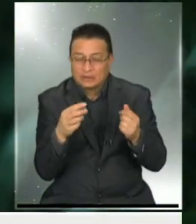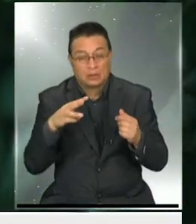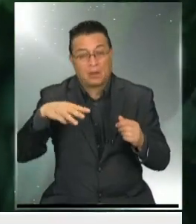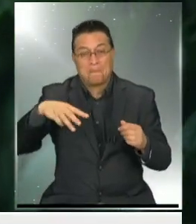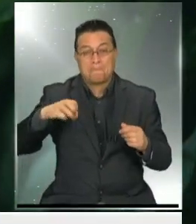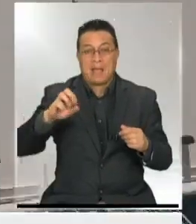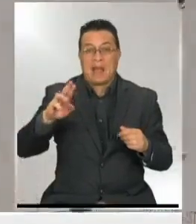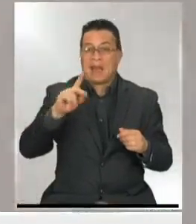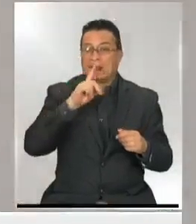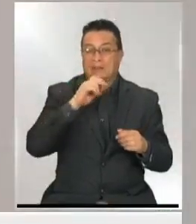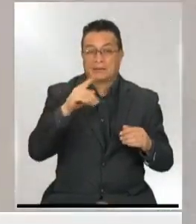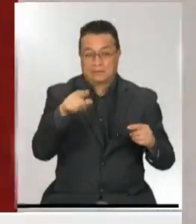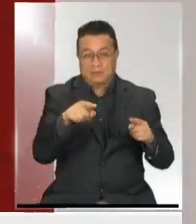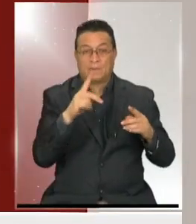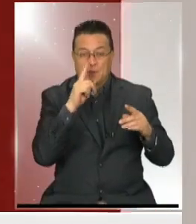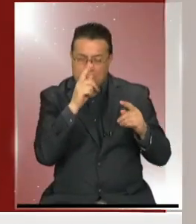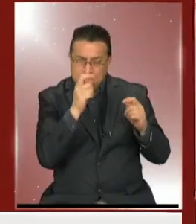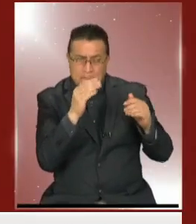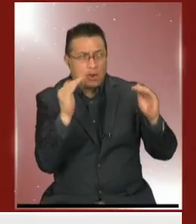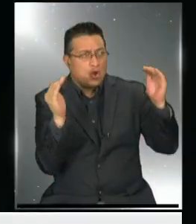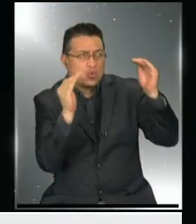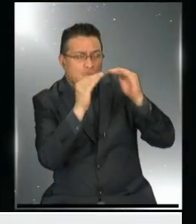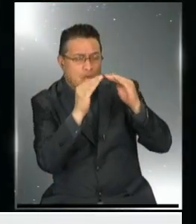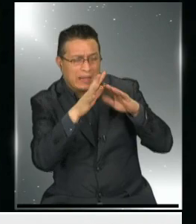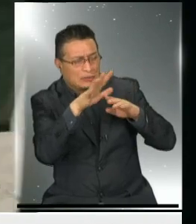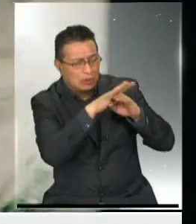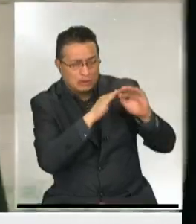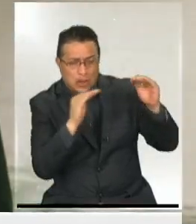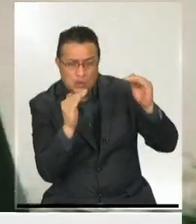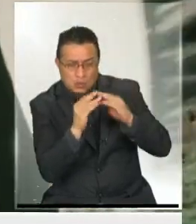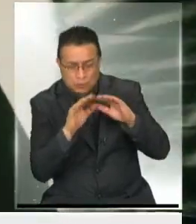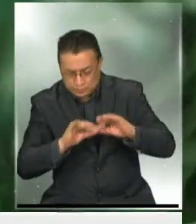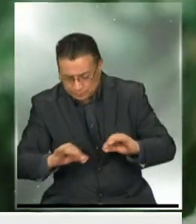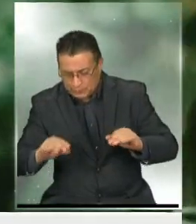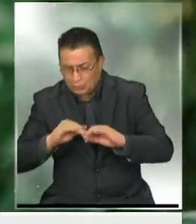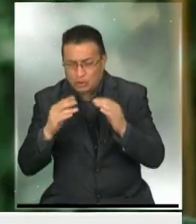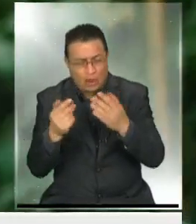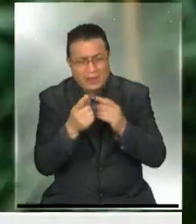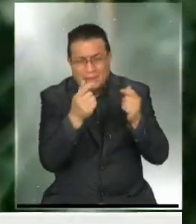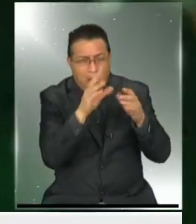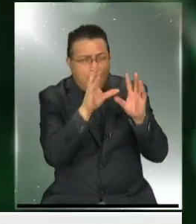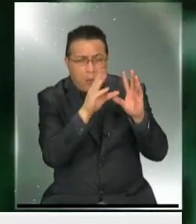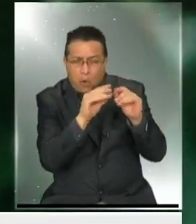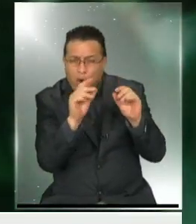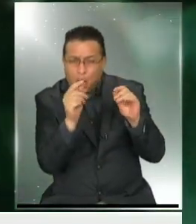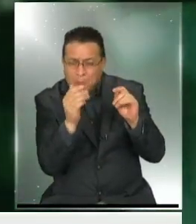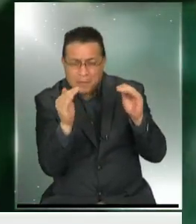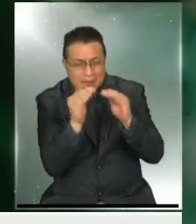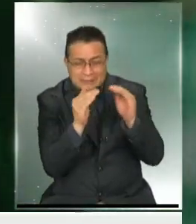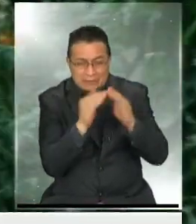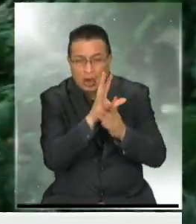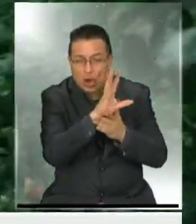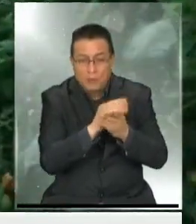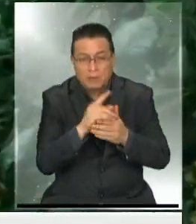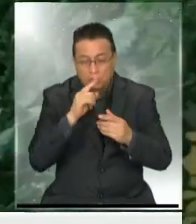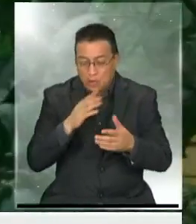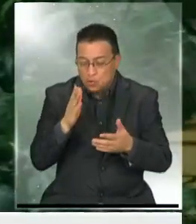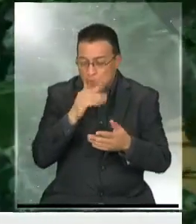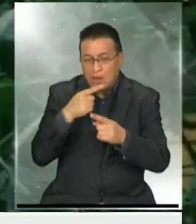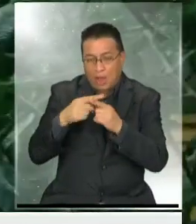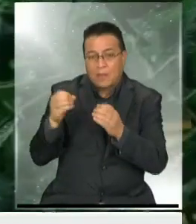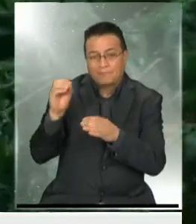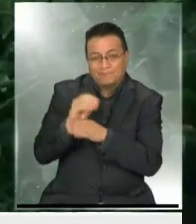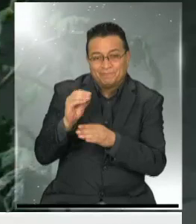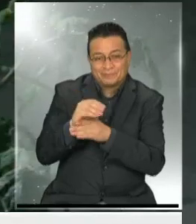imitaron en esta Casa Roja las condiciones atmosféricas, la regolita, el regolito que hay en el suelo, que es este polvo rojo, la ausencia de nutrientes que